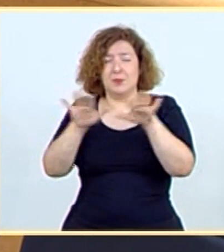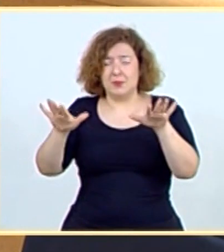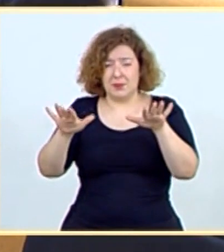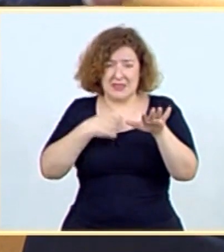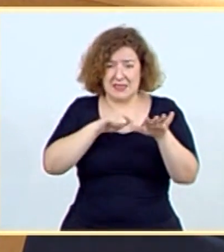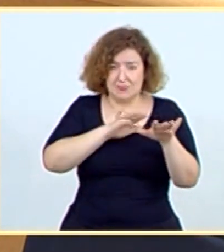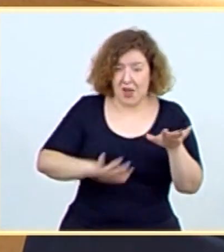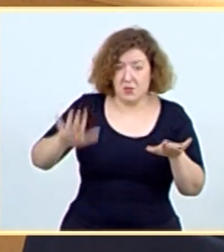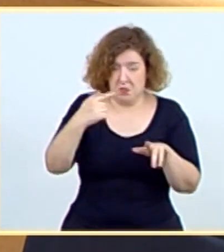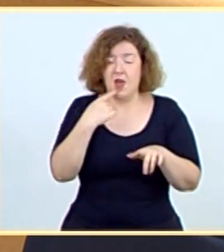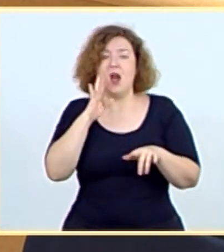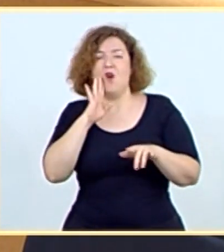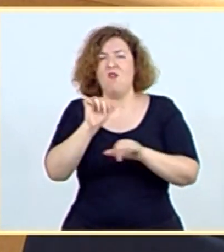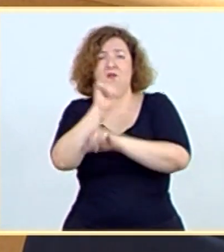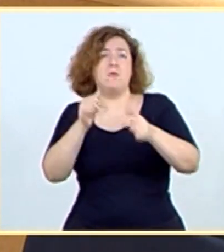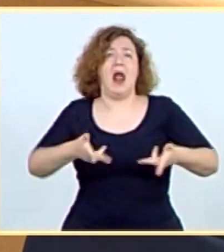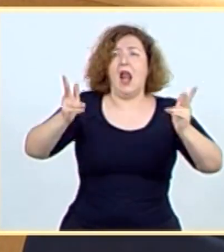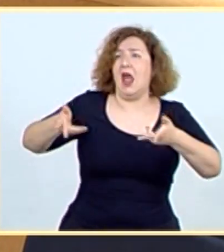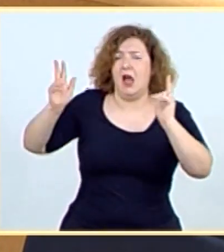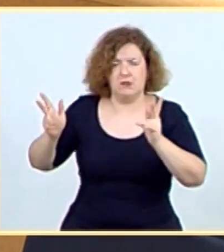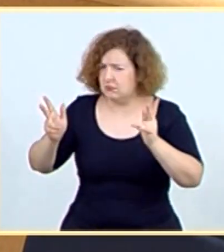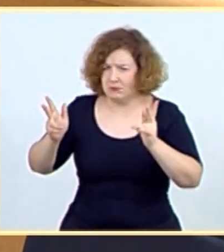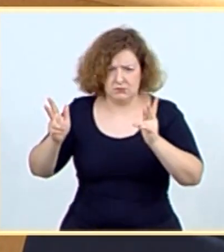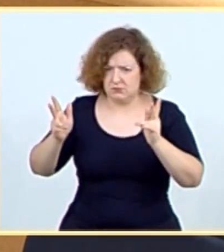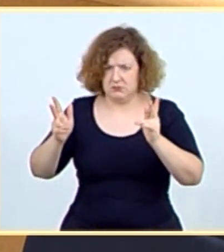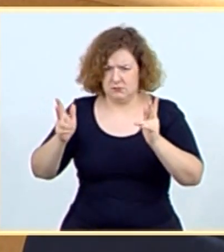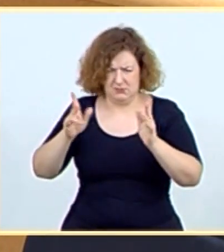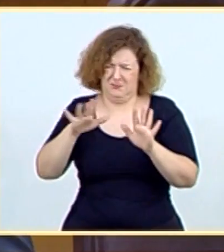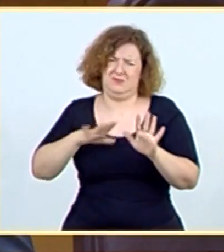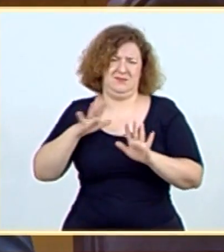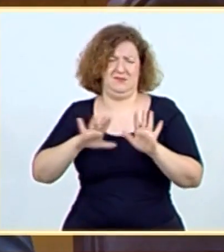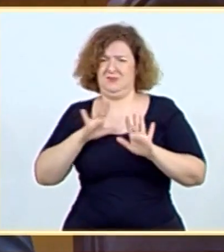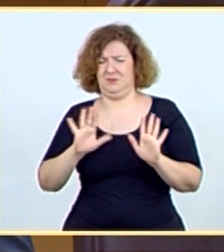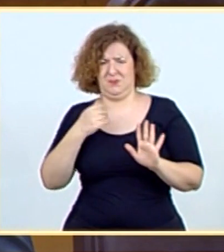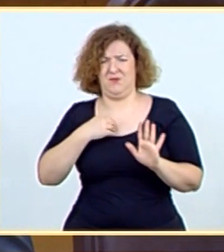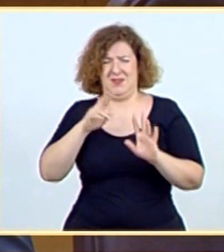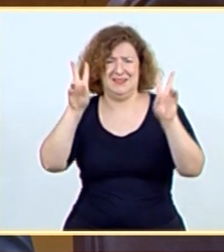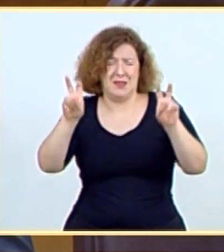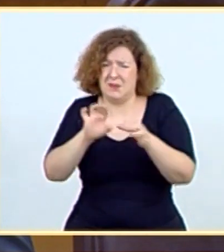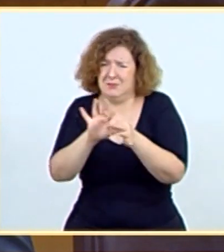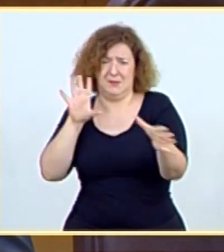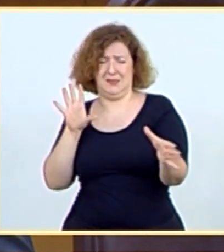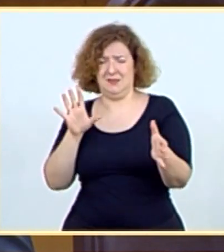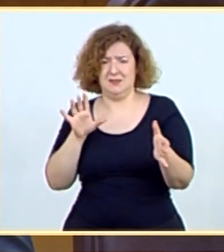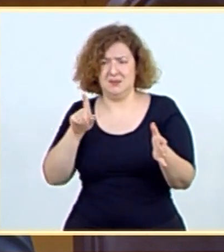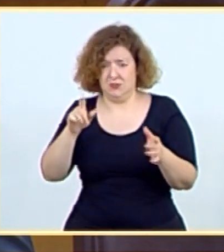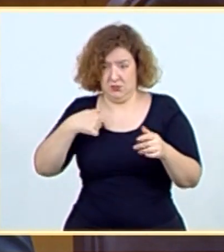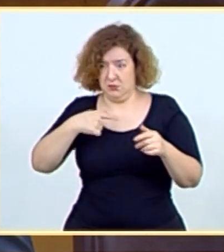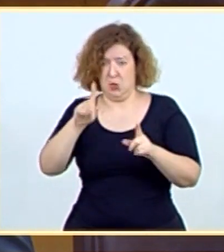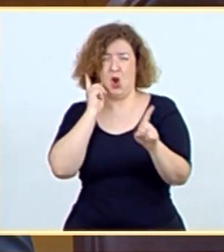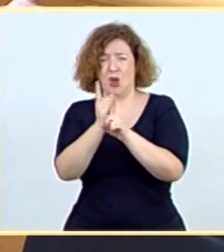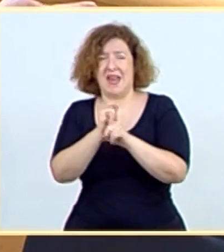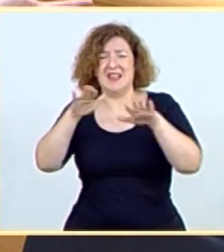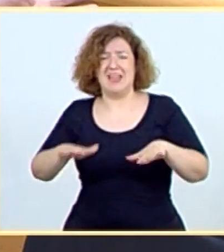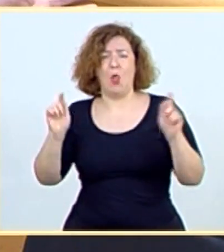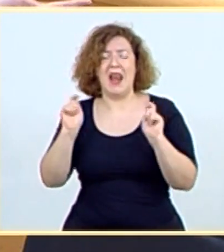por España, como usted dice, de cualquier modo? Están sacando de contexto. Pero, además, me extraña, ustedes se pusieron al estado de alarma. Por lo tanto,